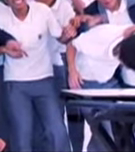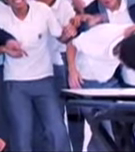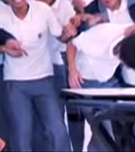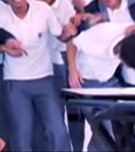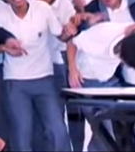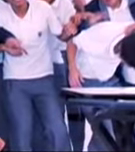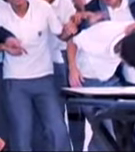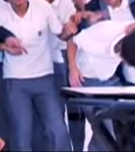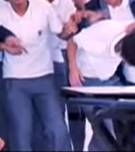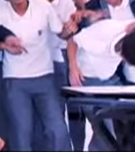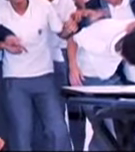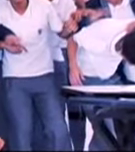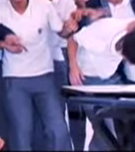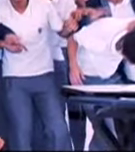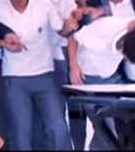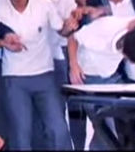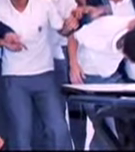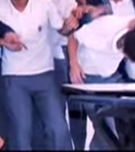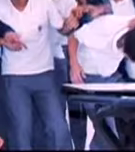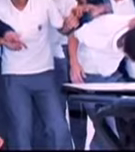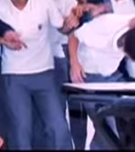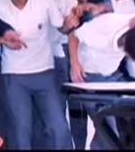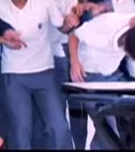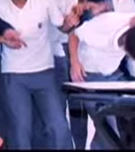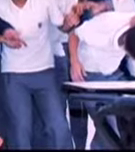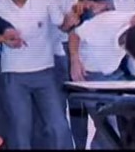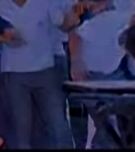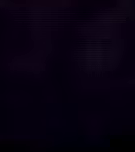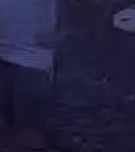Bueno, ya estudiamos. Unva fewer medianas. Pero de Y